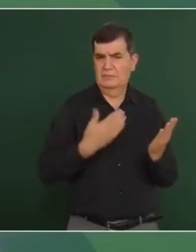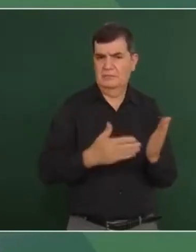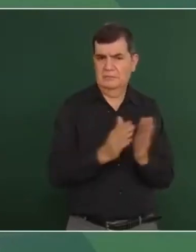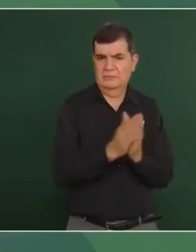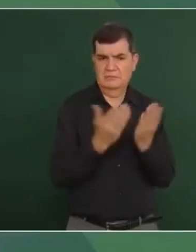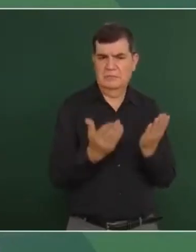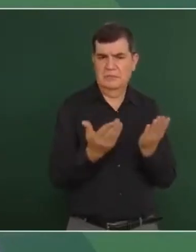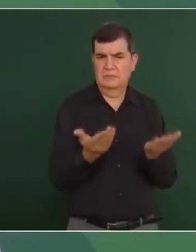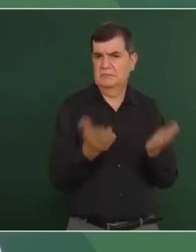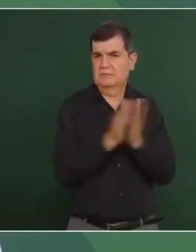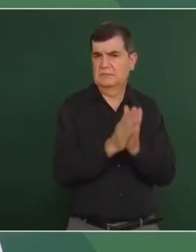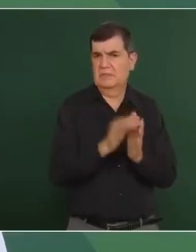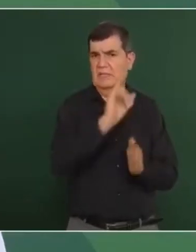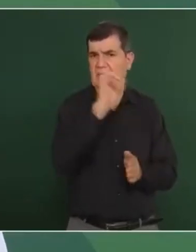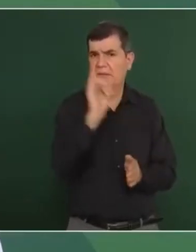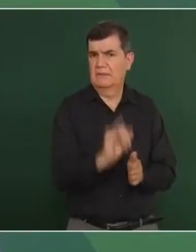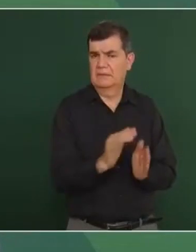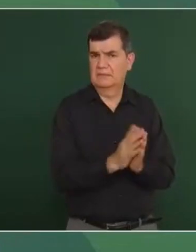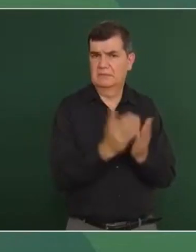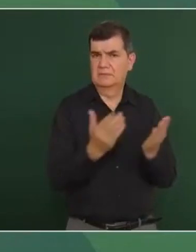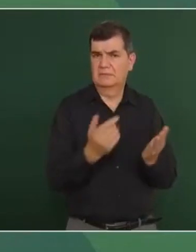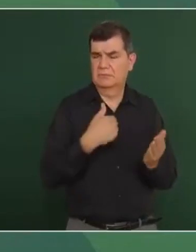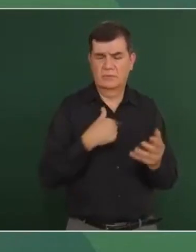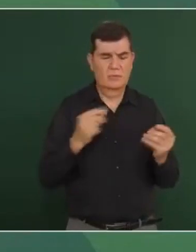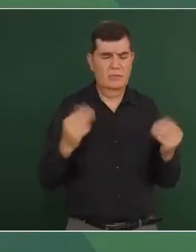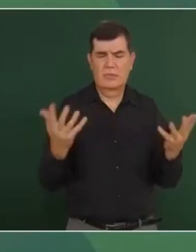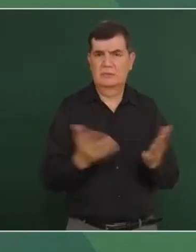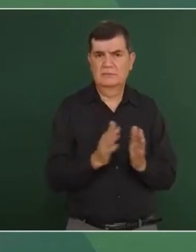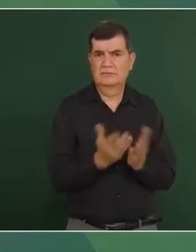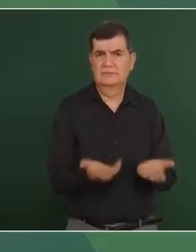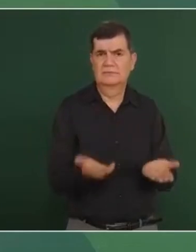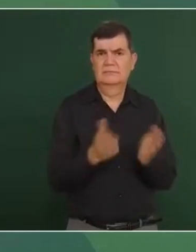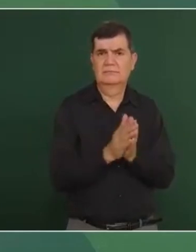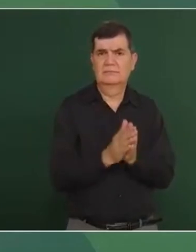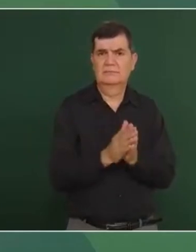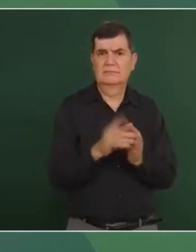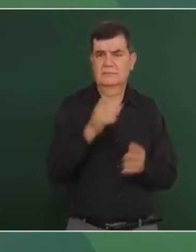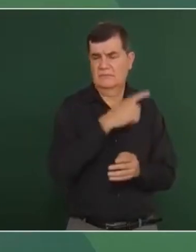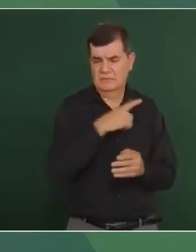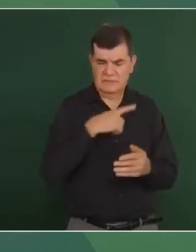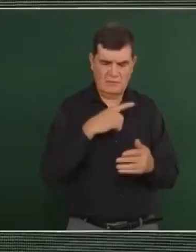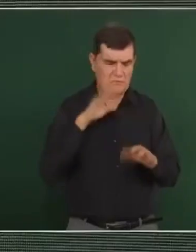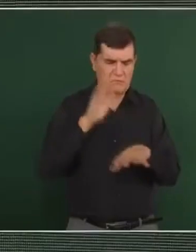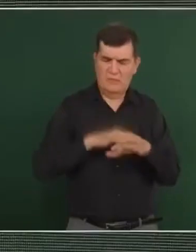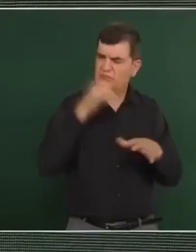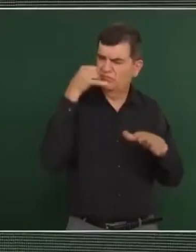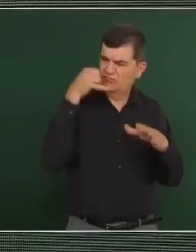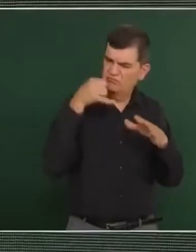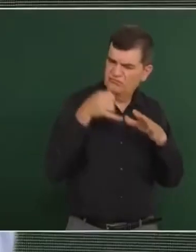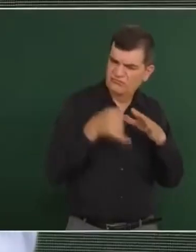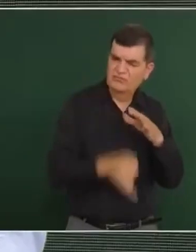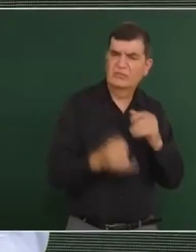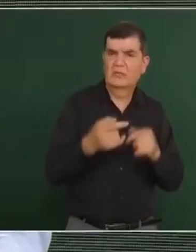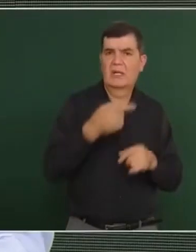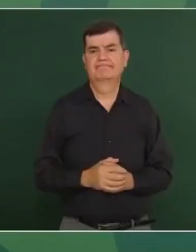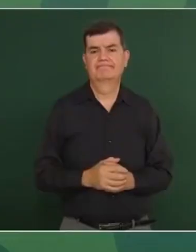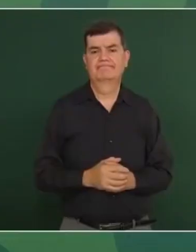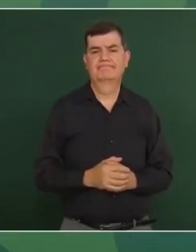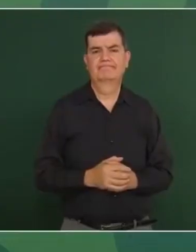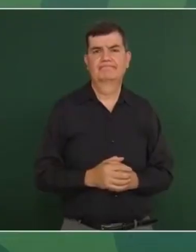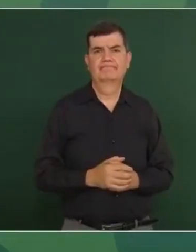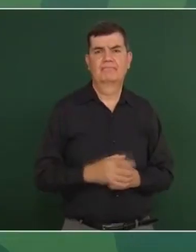Nunca se va a cerrar, nosotros no lo vamos a cerrar, y tenemos que llegar a conocer la verdad.